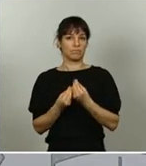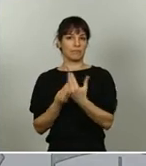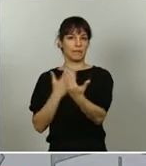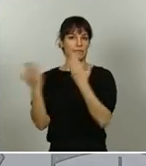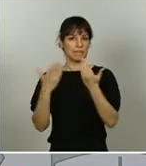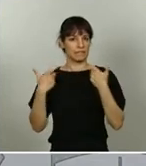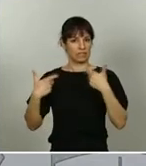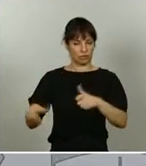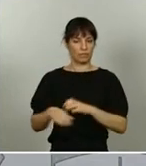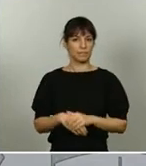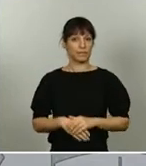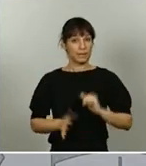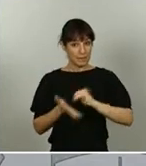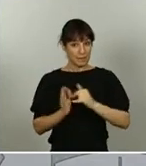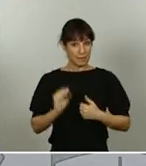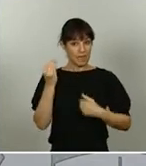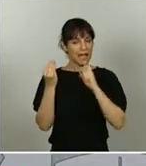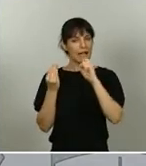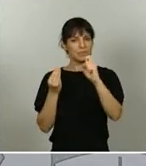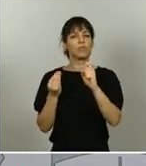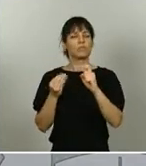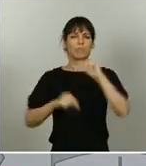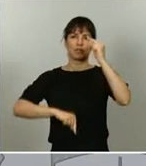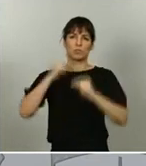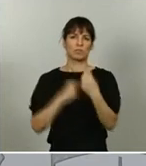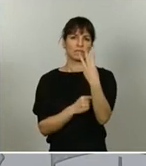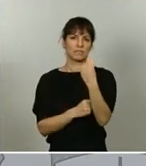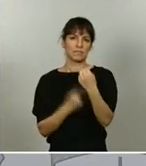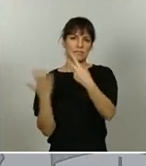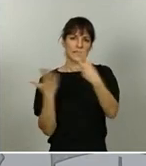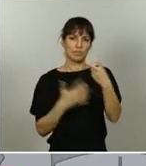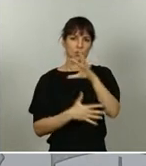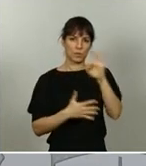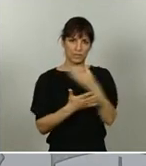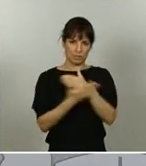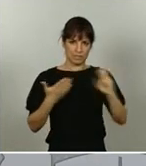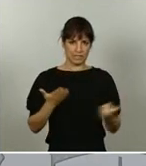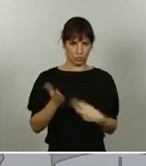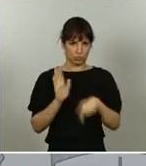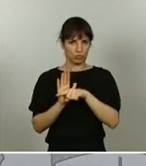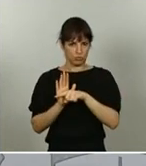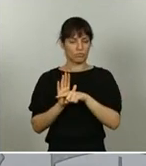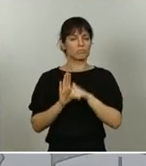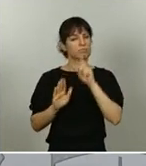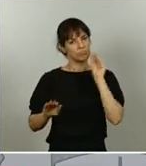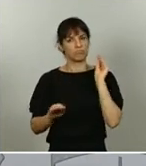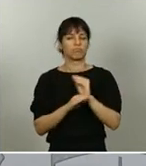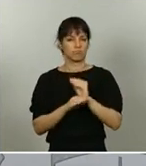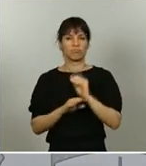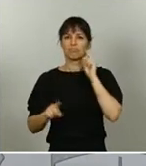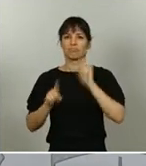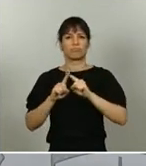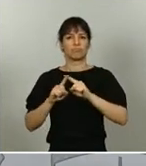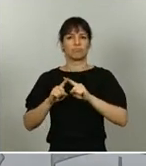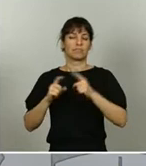estará respaldado este plan por un presupuesto de 3.750 millones de euros. Habrá financiación para la renovación del parque de